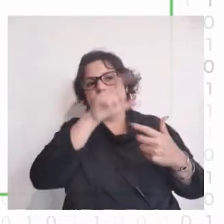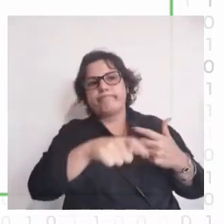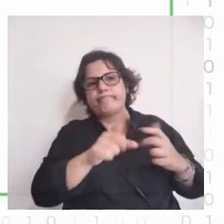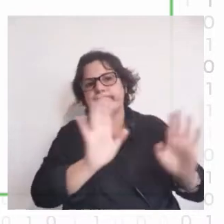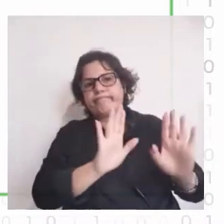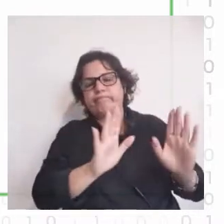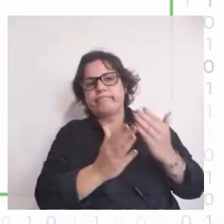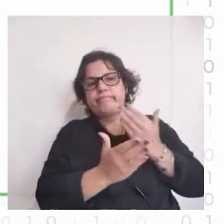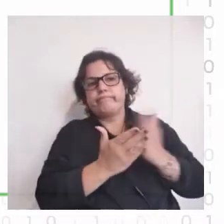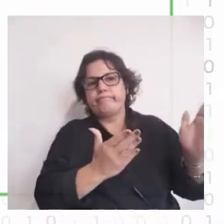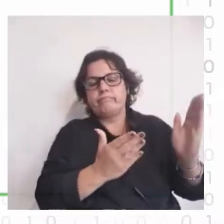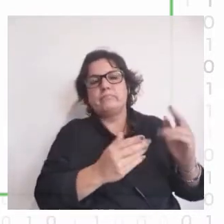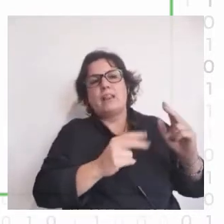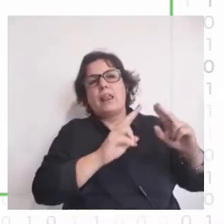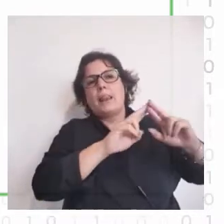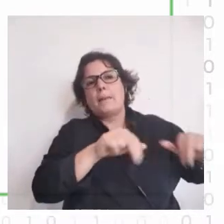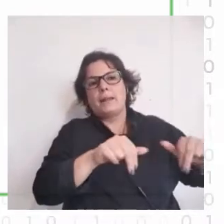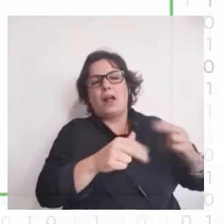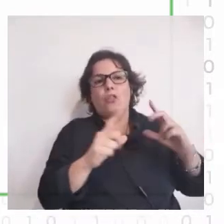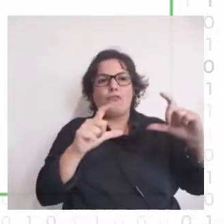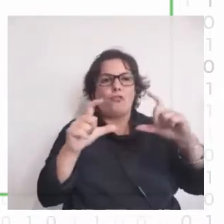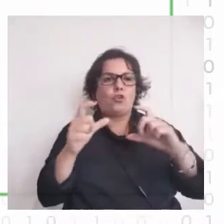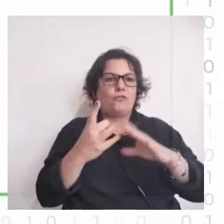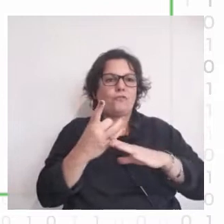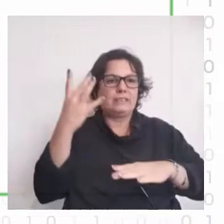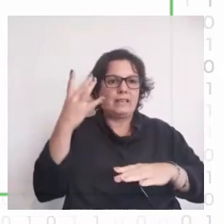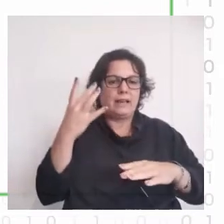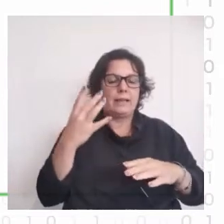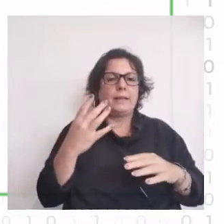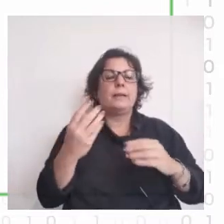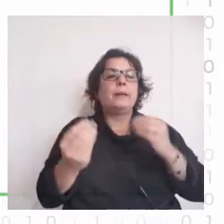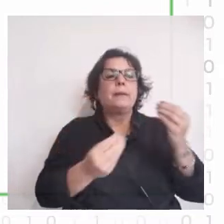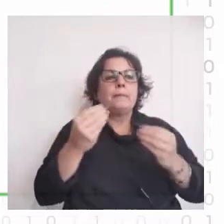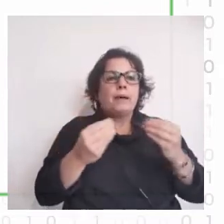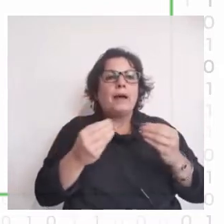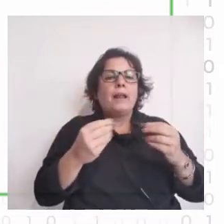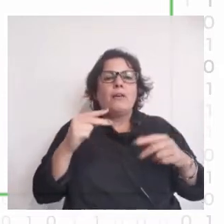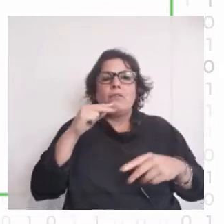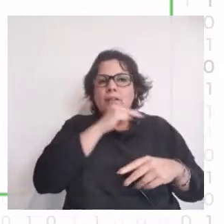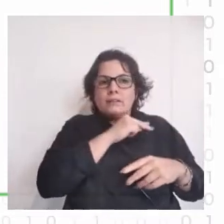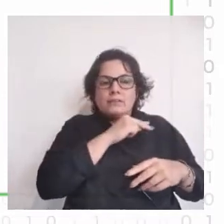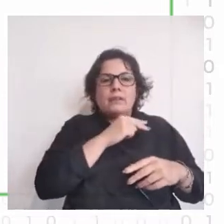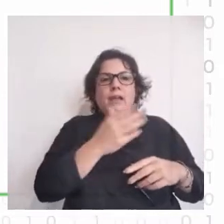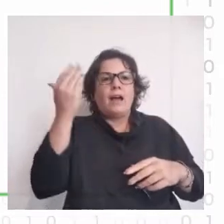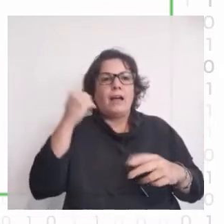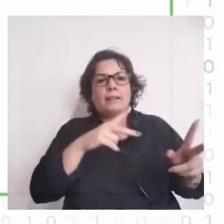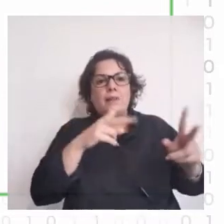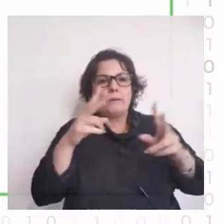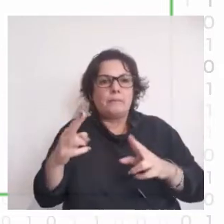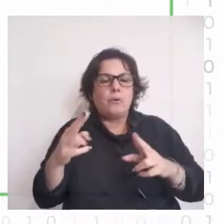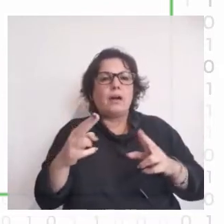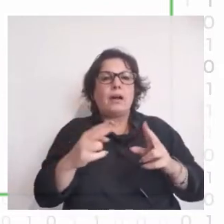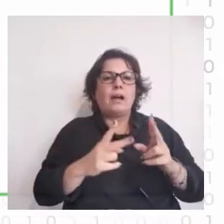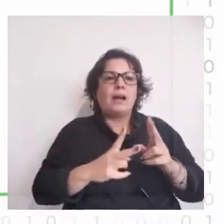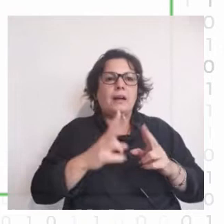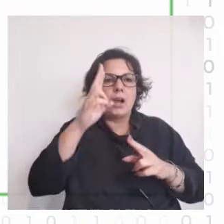fue eliminado de las fotos oficiales. Para hacer este tipo de falsificaciones en esta época lo que se hacía era recortar con un bisturí